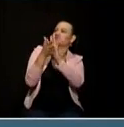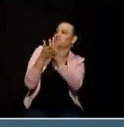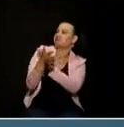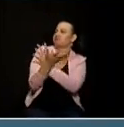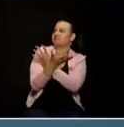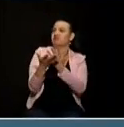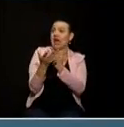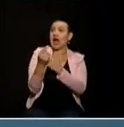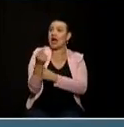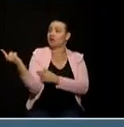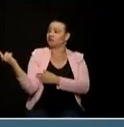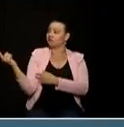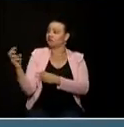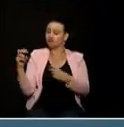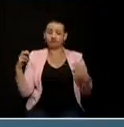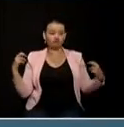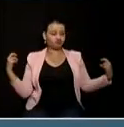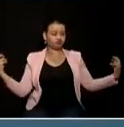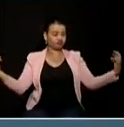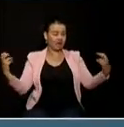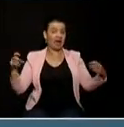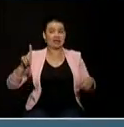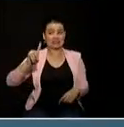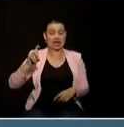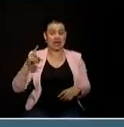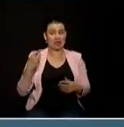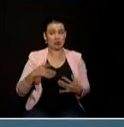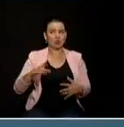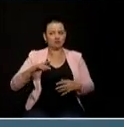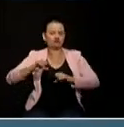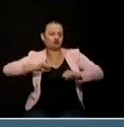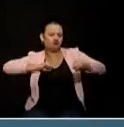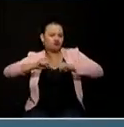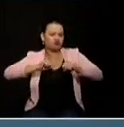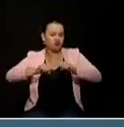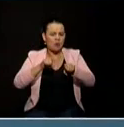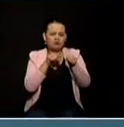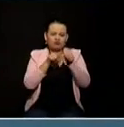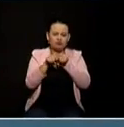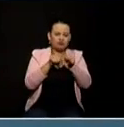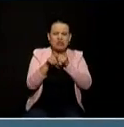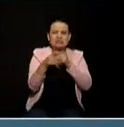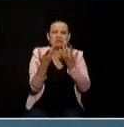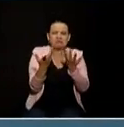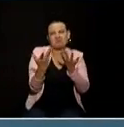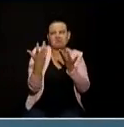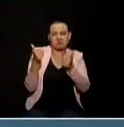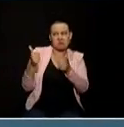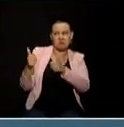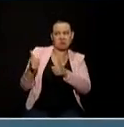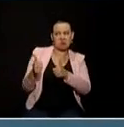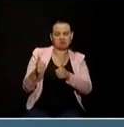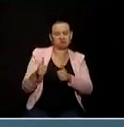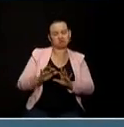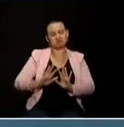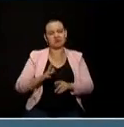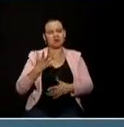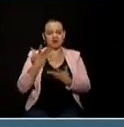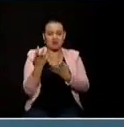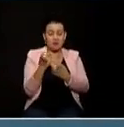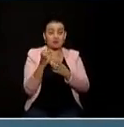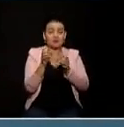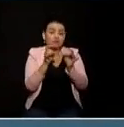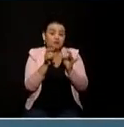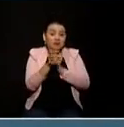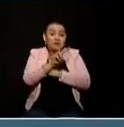alrededor que cada uno está jugando una batalla totalmente válida y que estamos buscando el 27 de octubre llegar a esa oportunidad